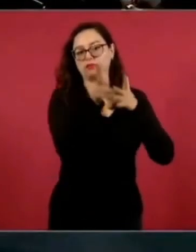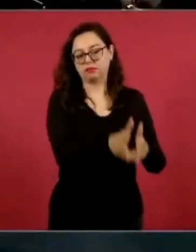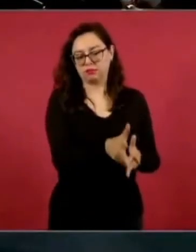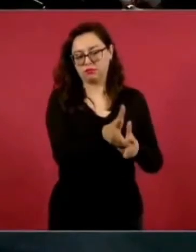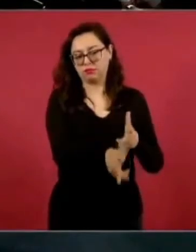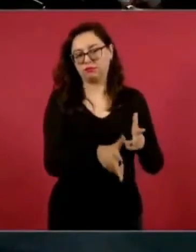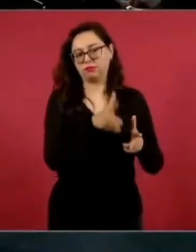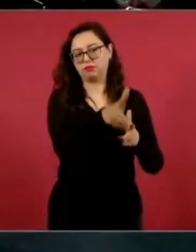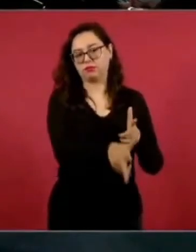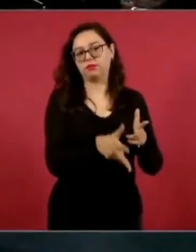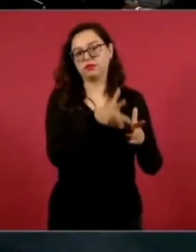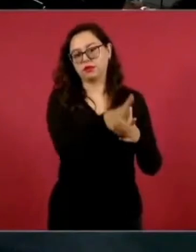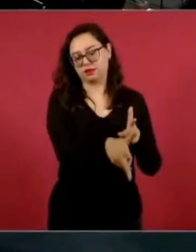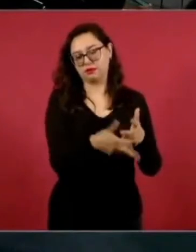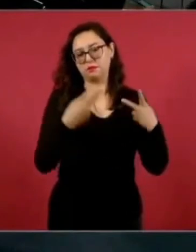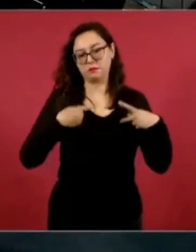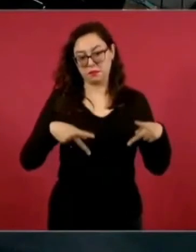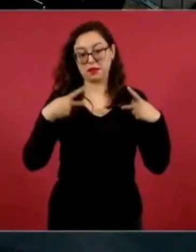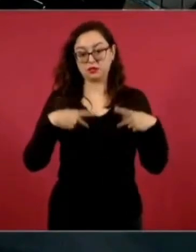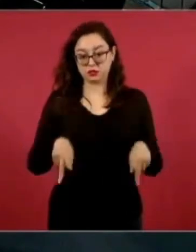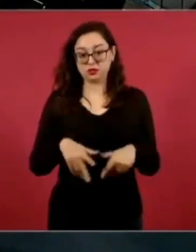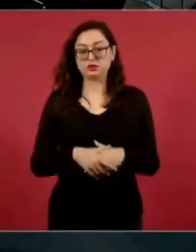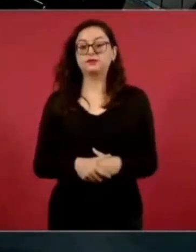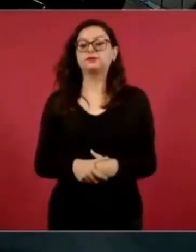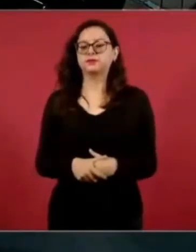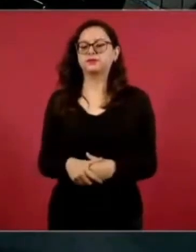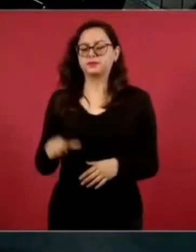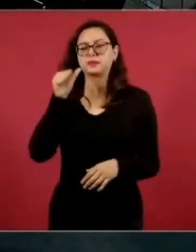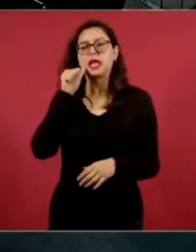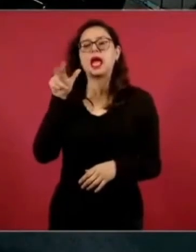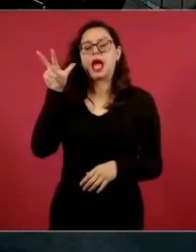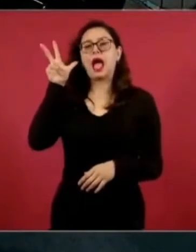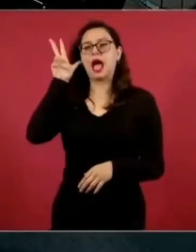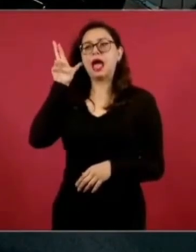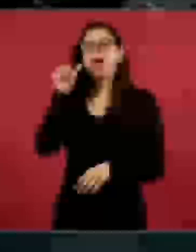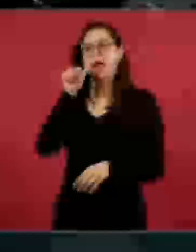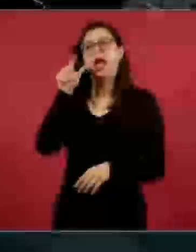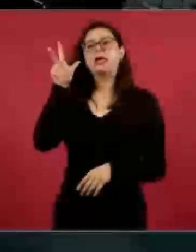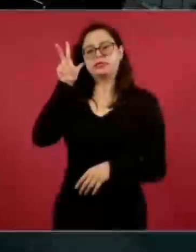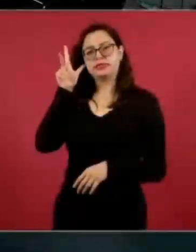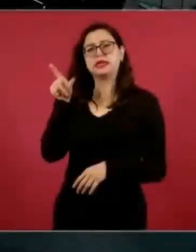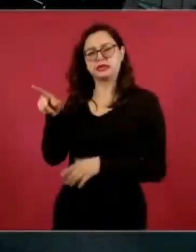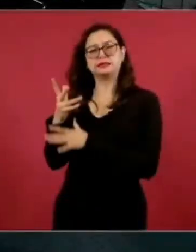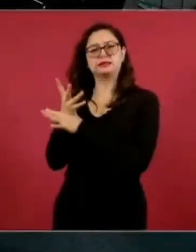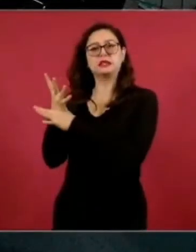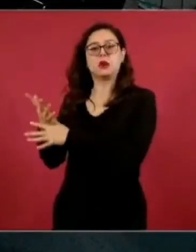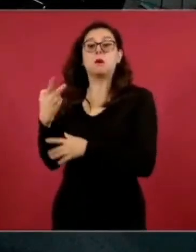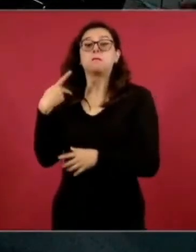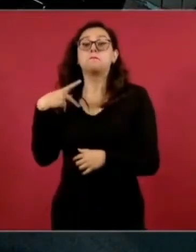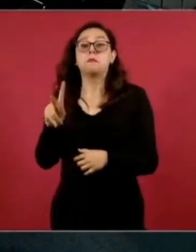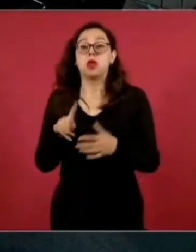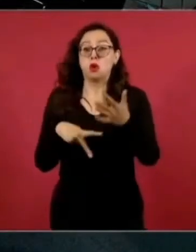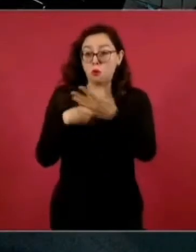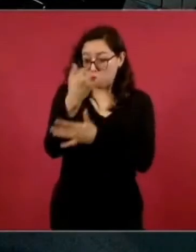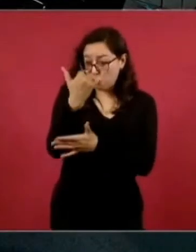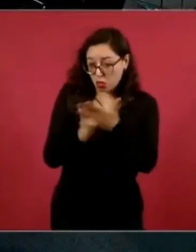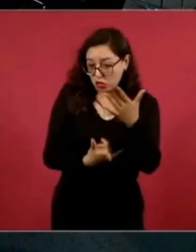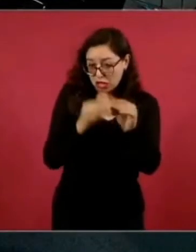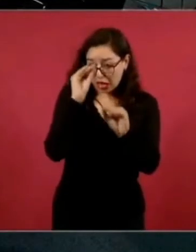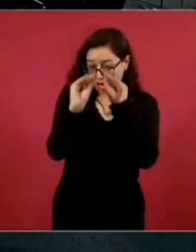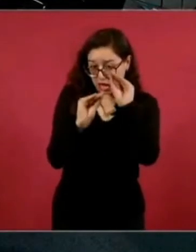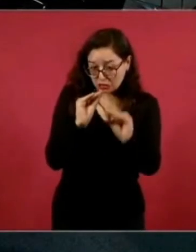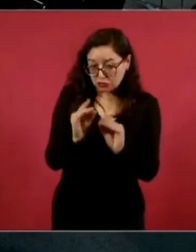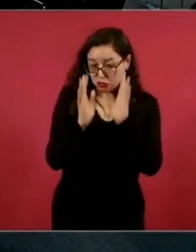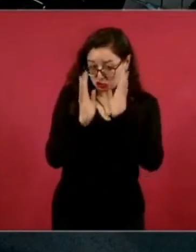Sí, sobre eso. Pero ya están los proyectos ejecutivos, ¿a usted le presentaron algún proyecto? Sí,